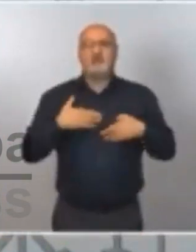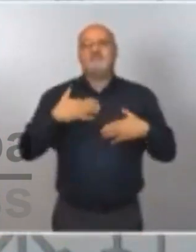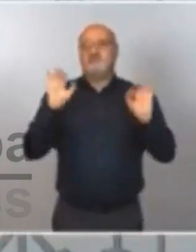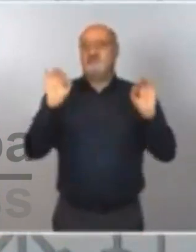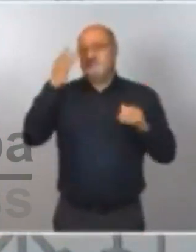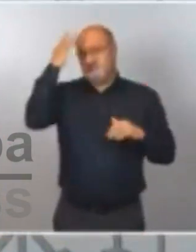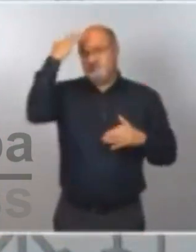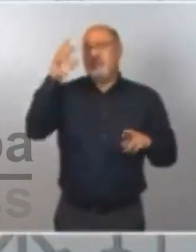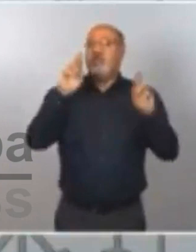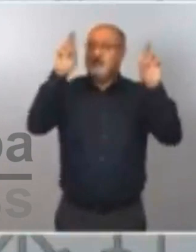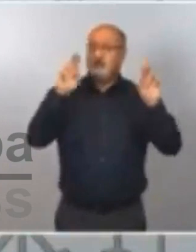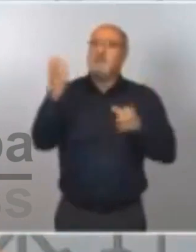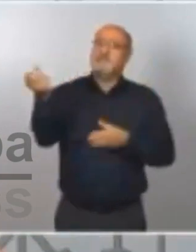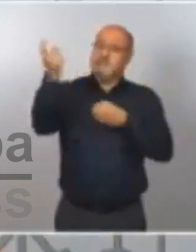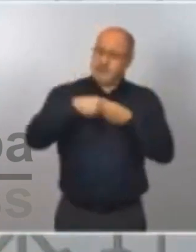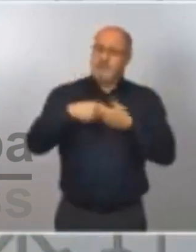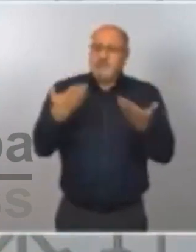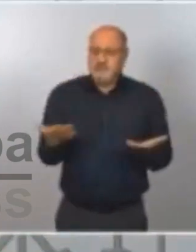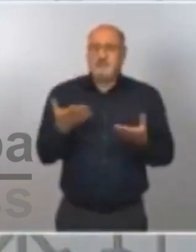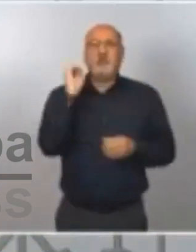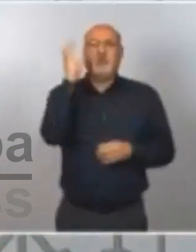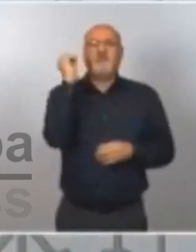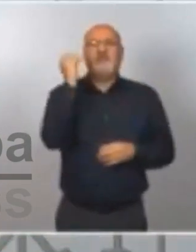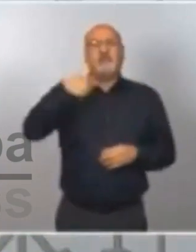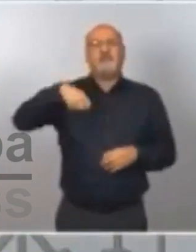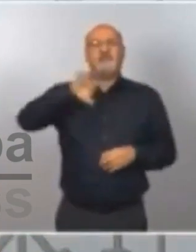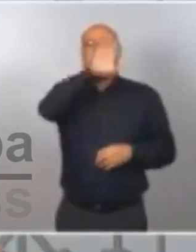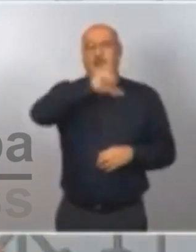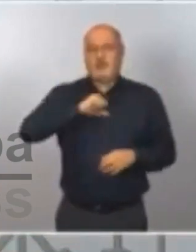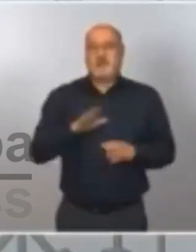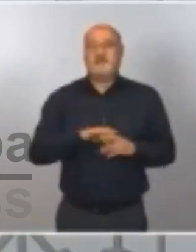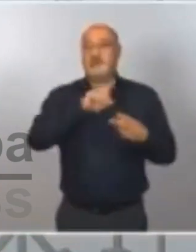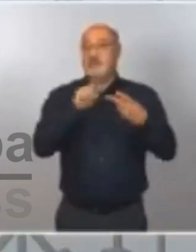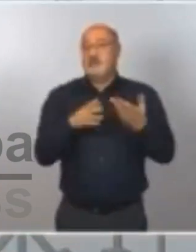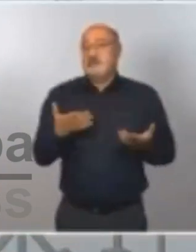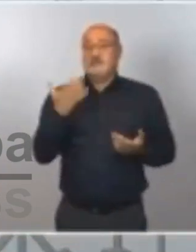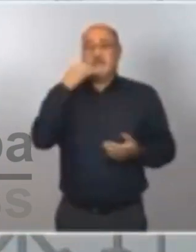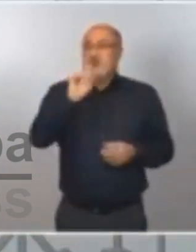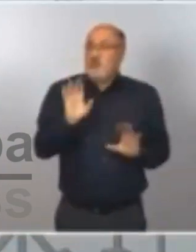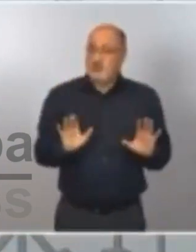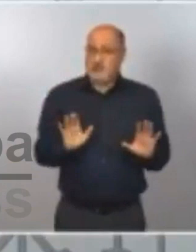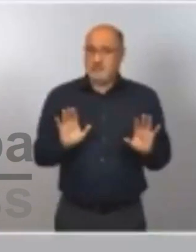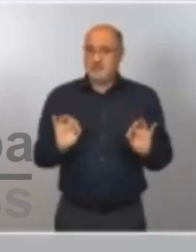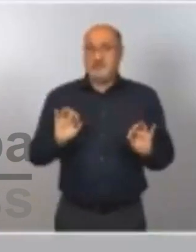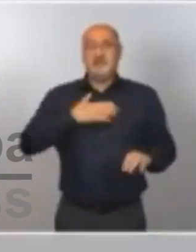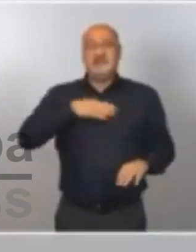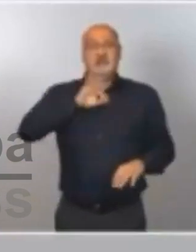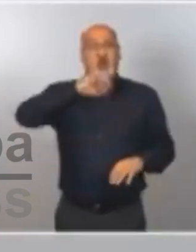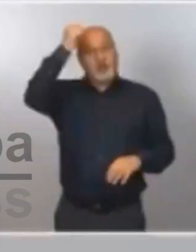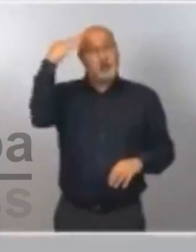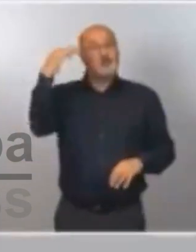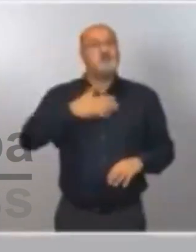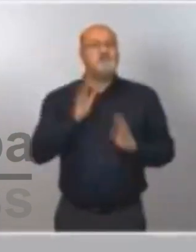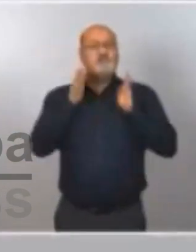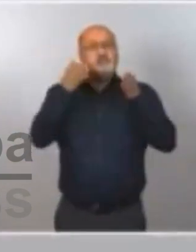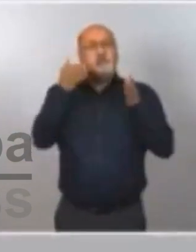de presidentes. Y, en segundo lugar, yo creo que tampoco es de extrañar que el presidente Aragonés haya puesto el acento en